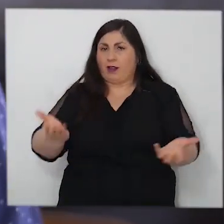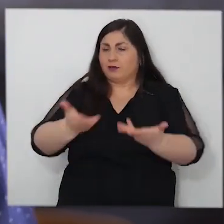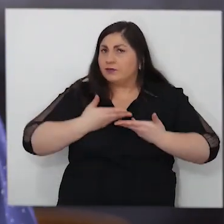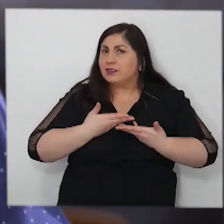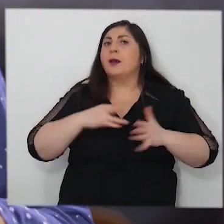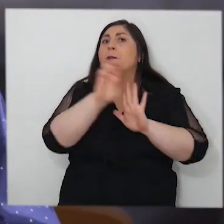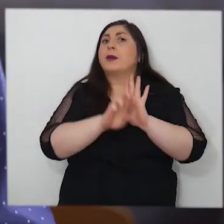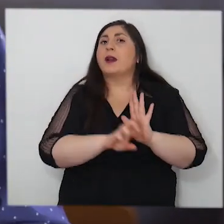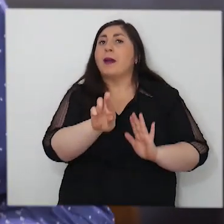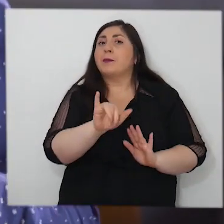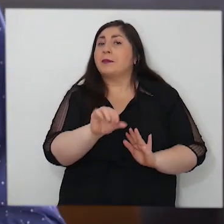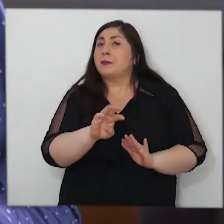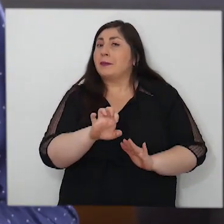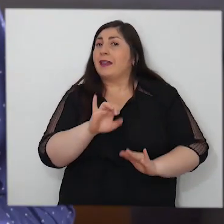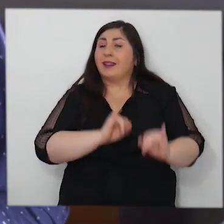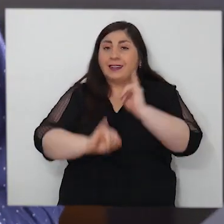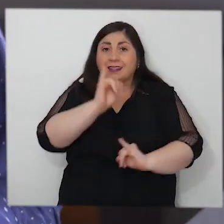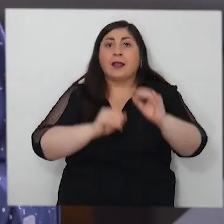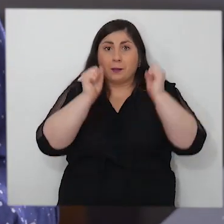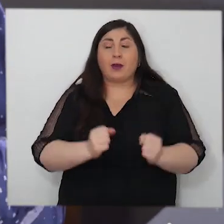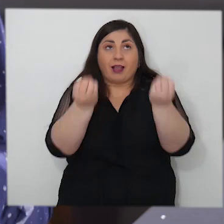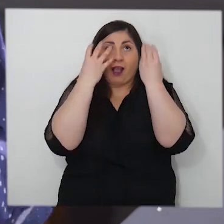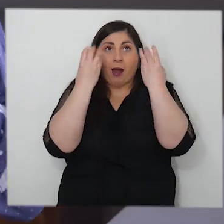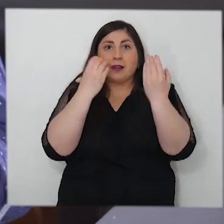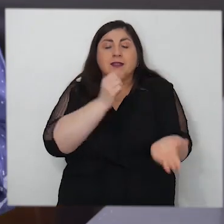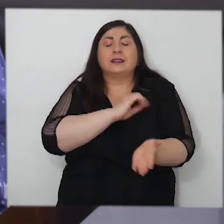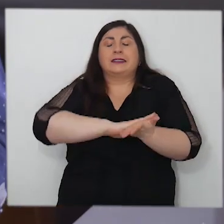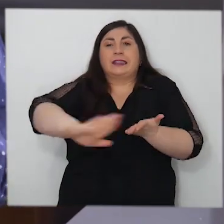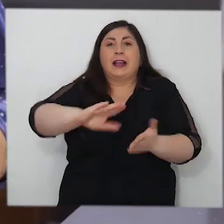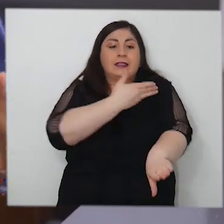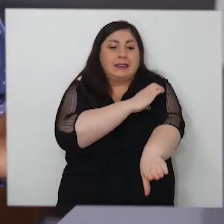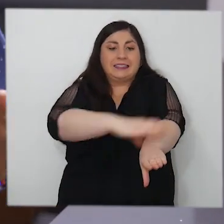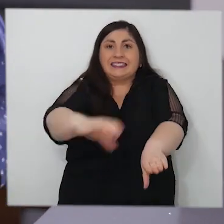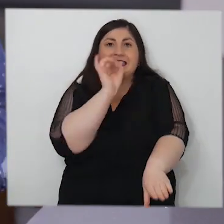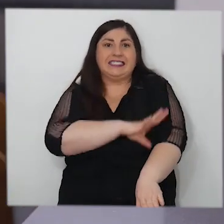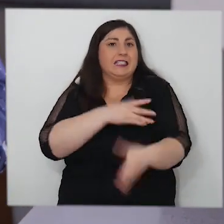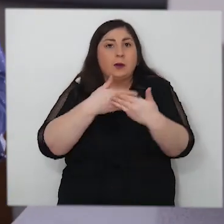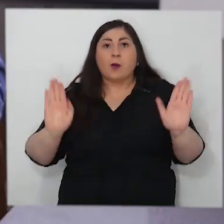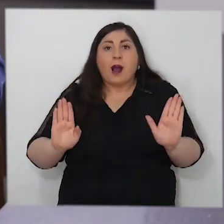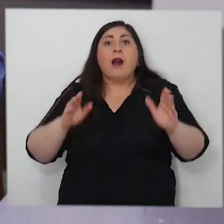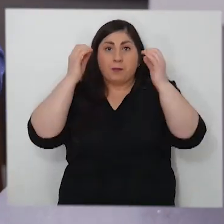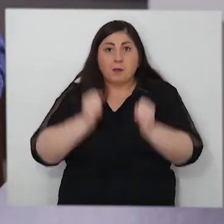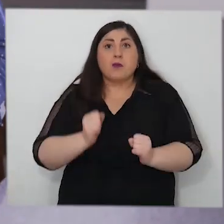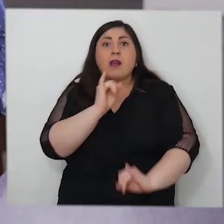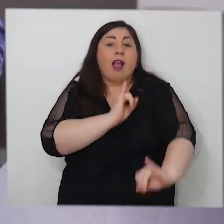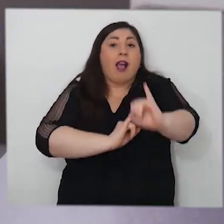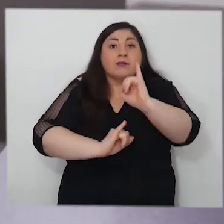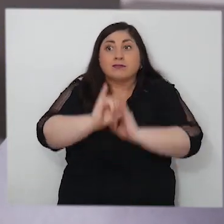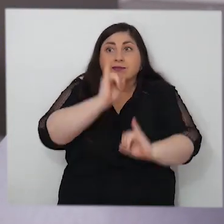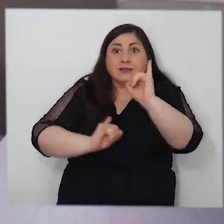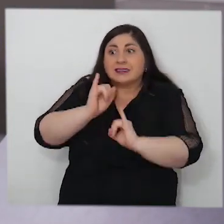una gran invitación. Con el programa PYMES en línea podrás capacitarte gratis y en cualquier rincón de Chile para que puedas